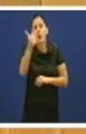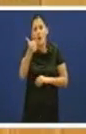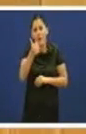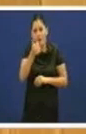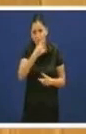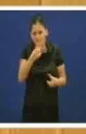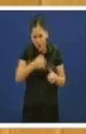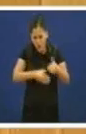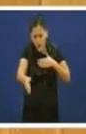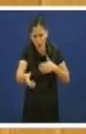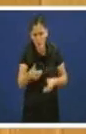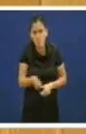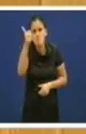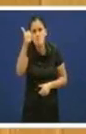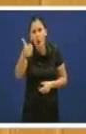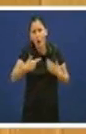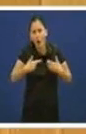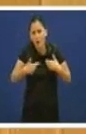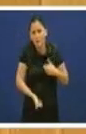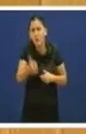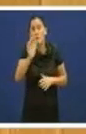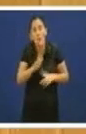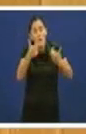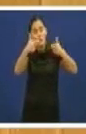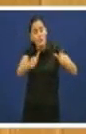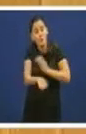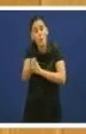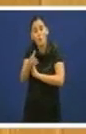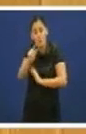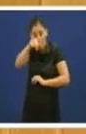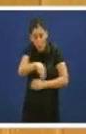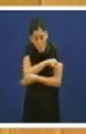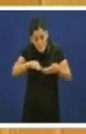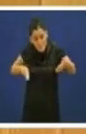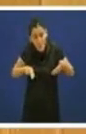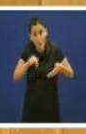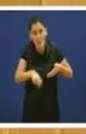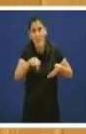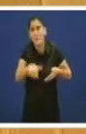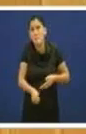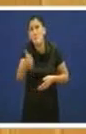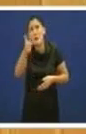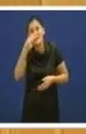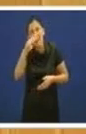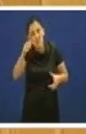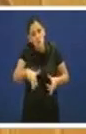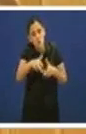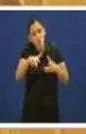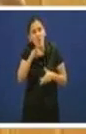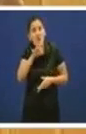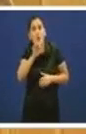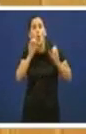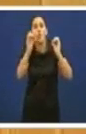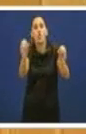definitiva, pero, a vostedes dos sectores produtivos deste país e, sobre todo, do que melle interesa a cidadanía galega, cero,